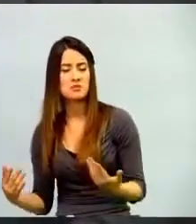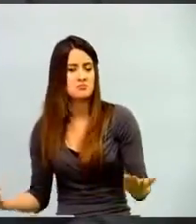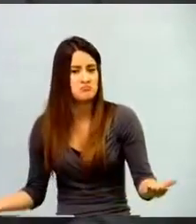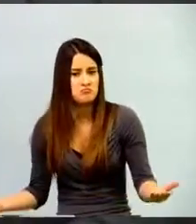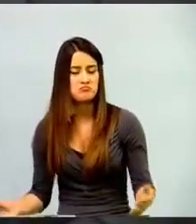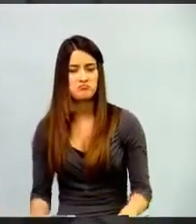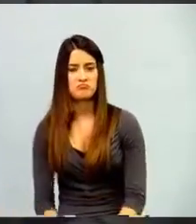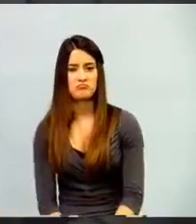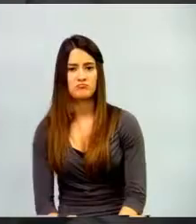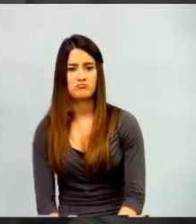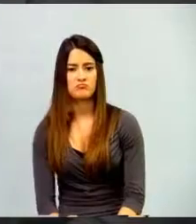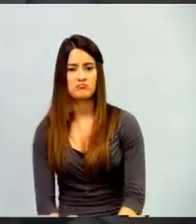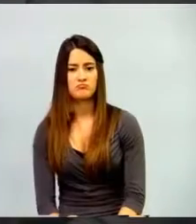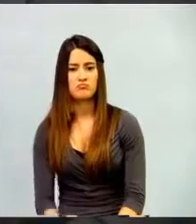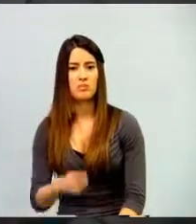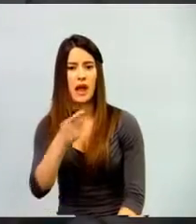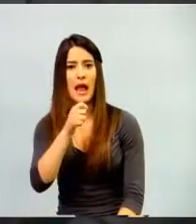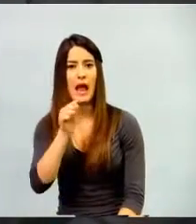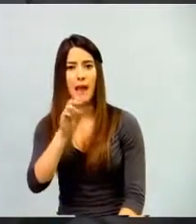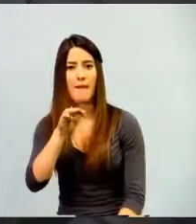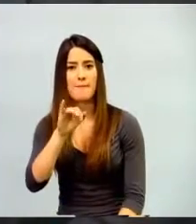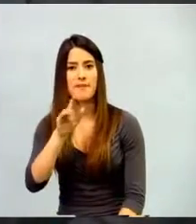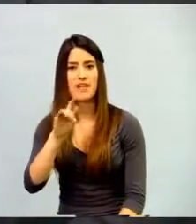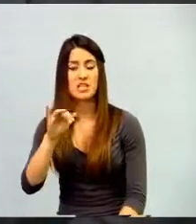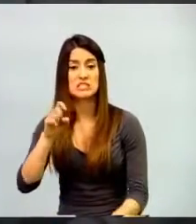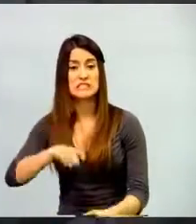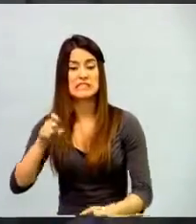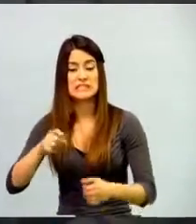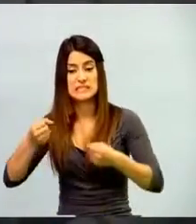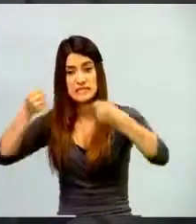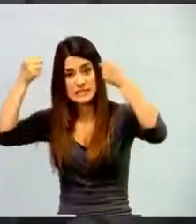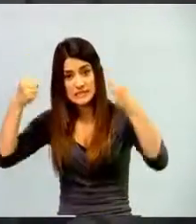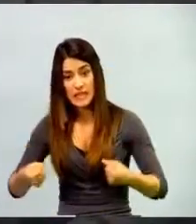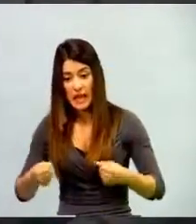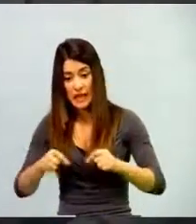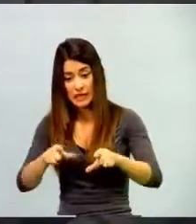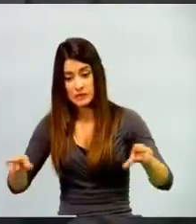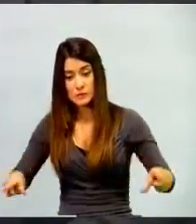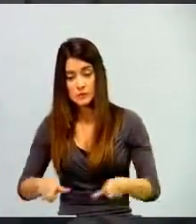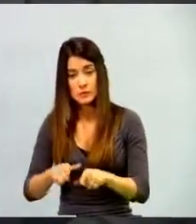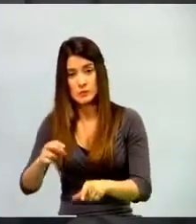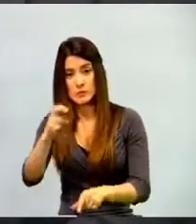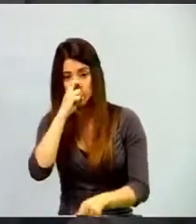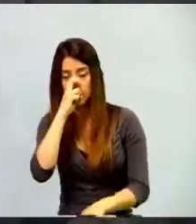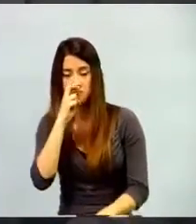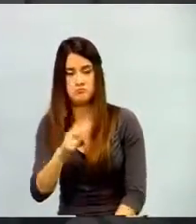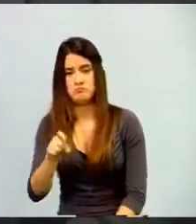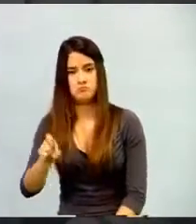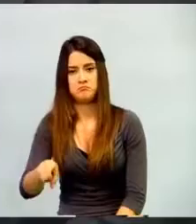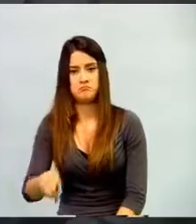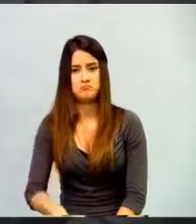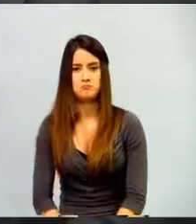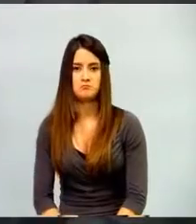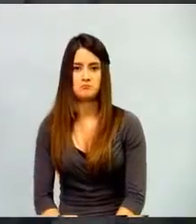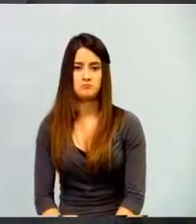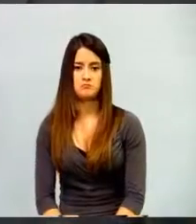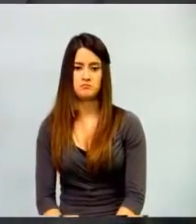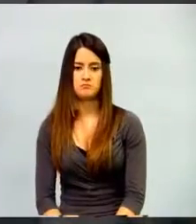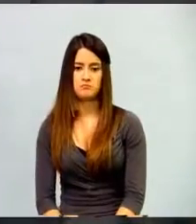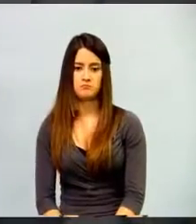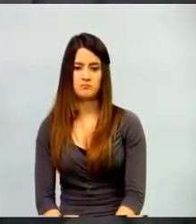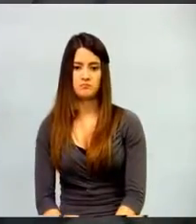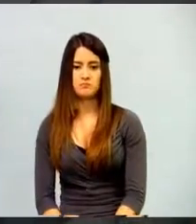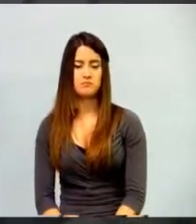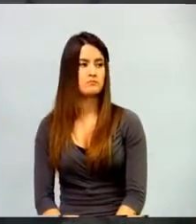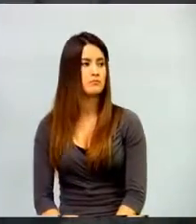Y eso no hace, digamos, que sea exclusiva o excluyente, digamos, de muchos escenarios y cosas que se pueden llevar al aula como